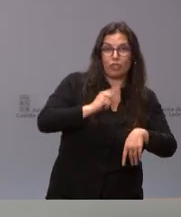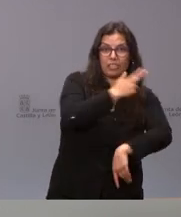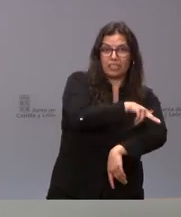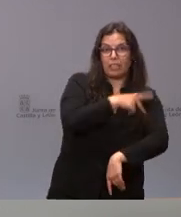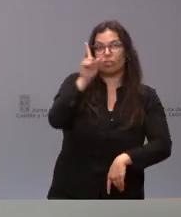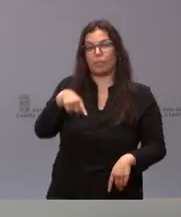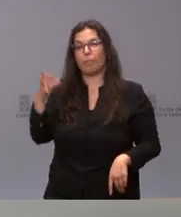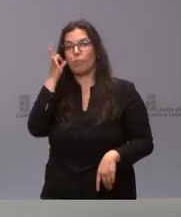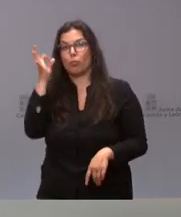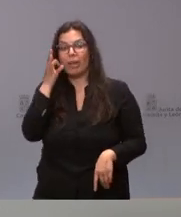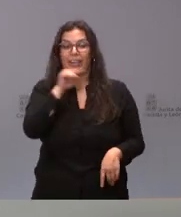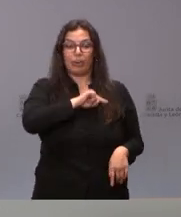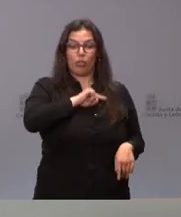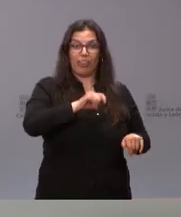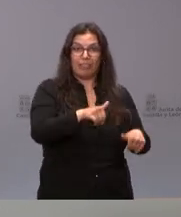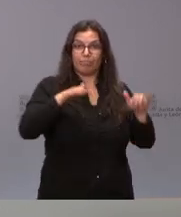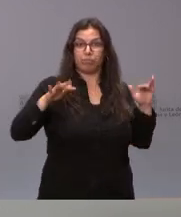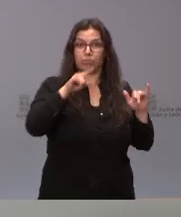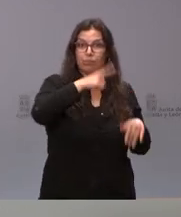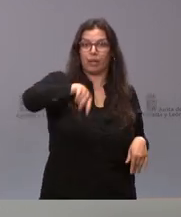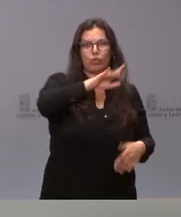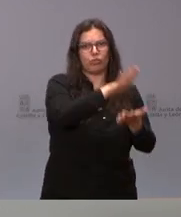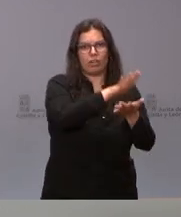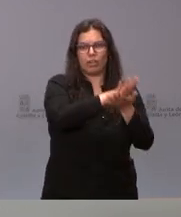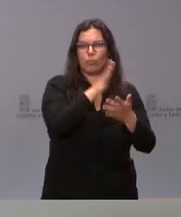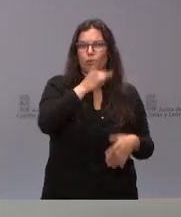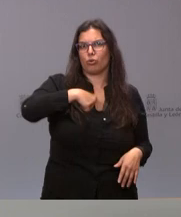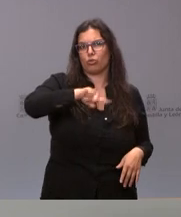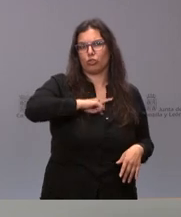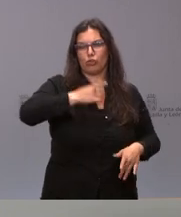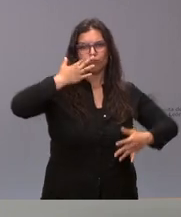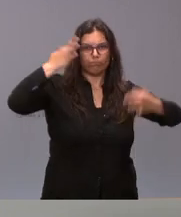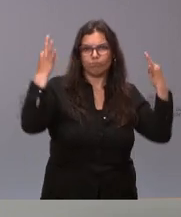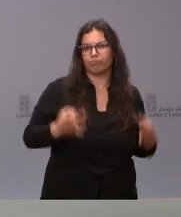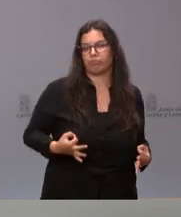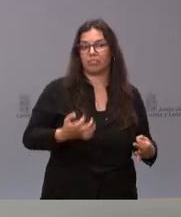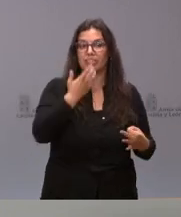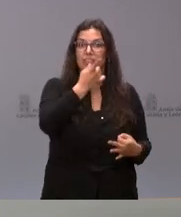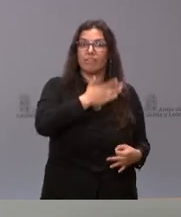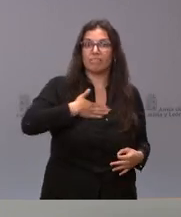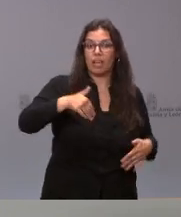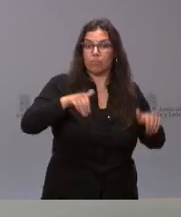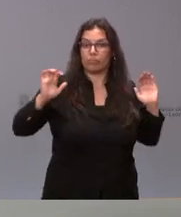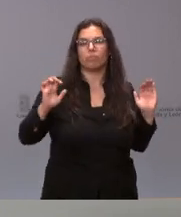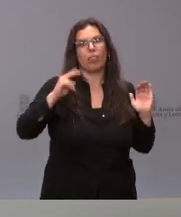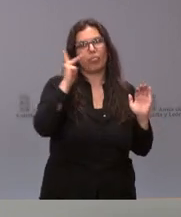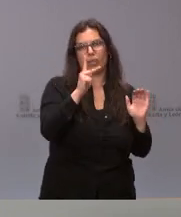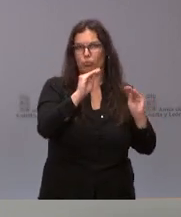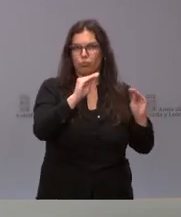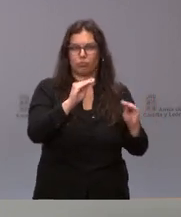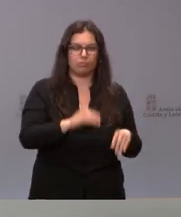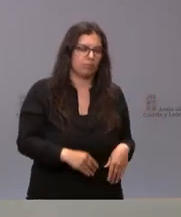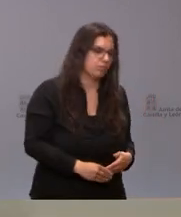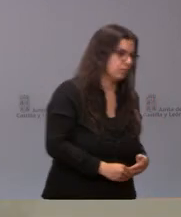conciencia, los profesionales sanitarios de Castellón pueden estar muy tranquilos que nosotros garantizamos, cuando así lo deseen, ese derecho a la objeción de conciencia.